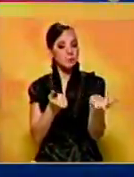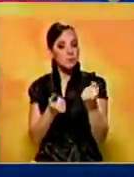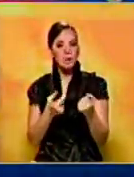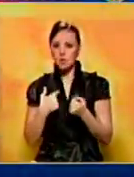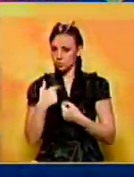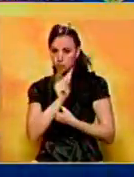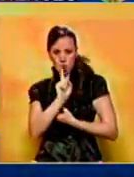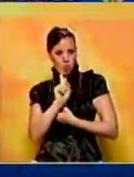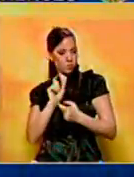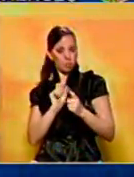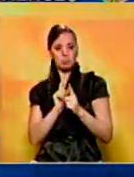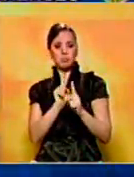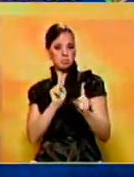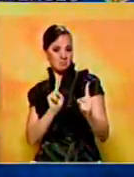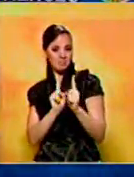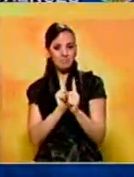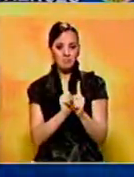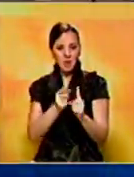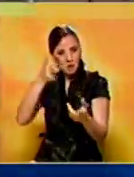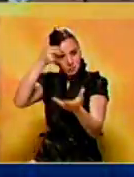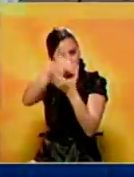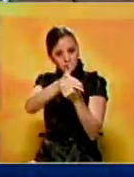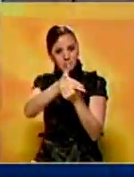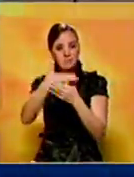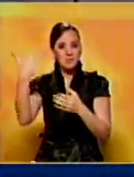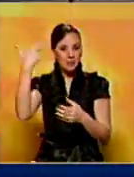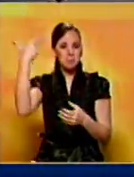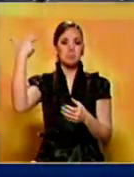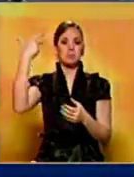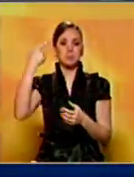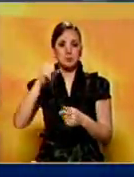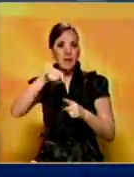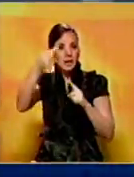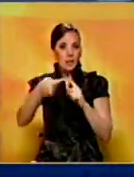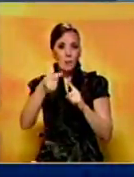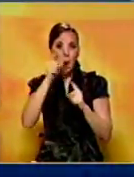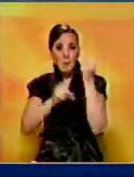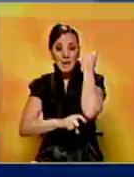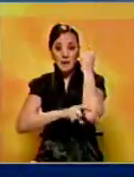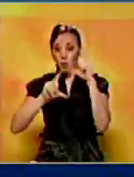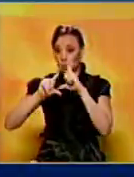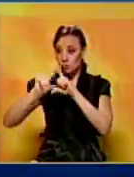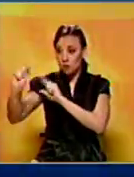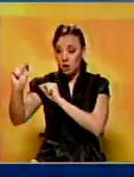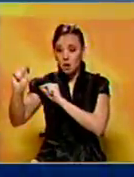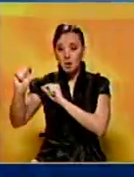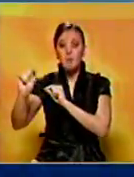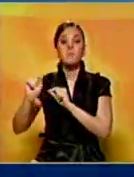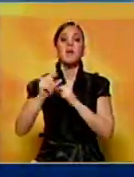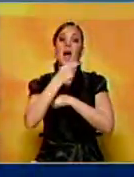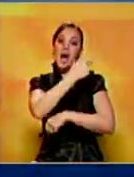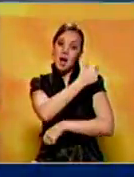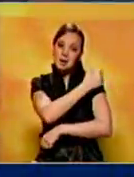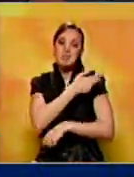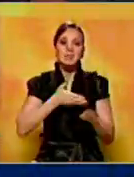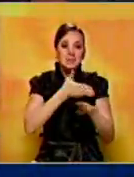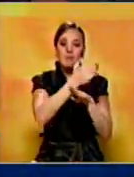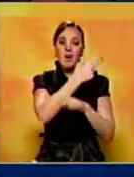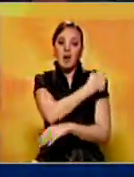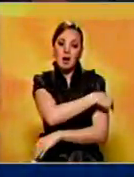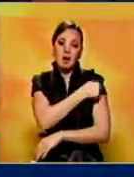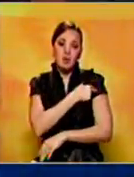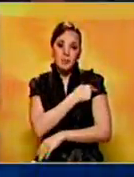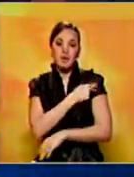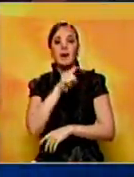resistirse al robo, el atracante le propinó un disparo en la cabeza y luego huyó. La víctima fue trasladada a un centro asistencial privado donde